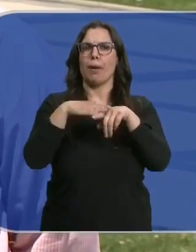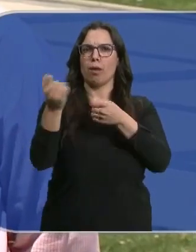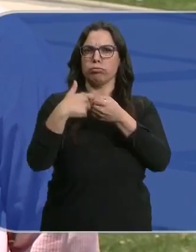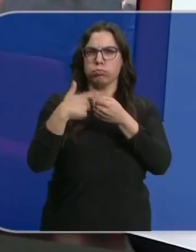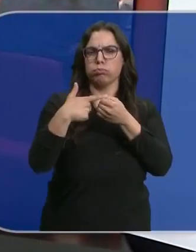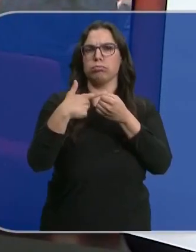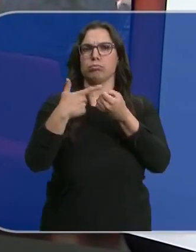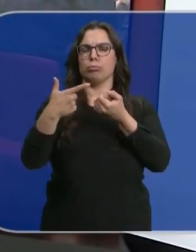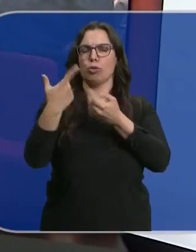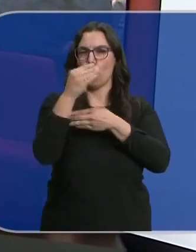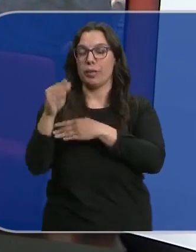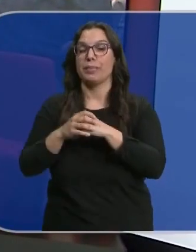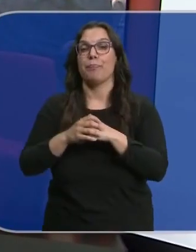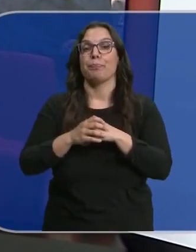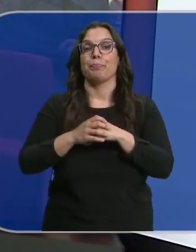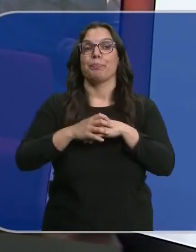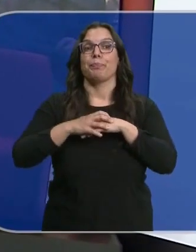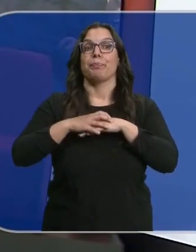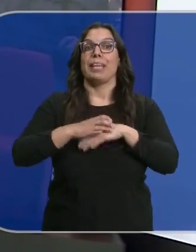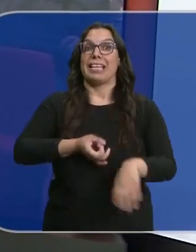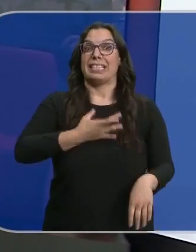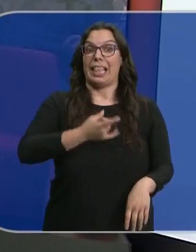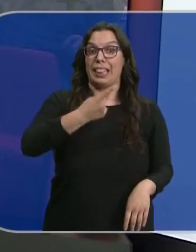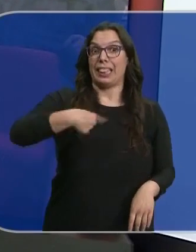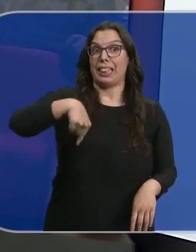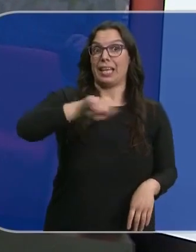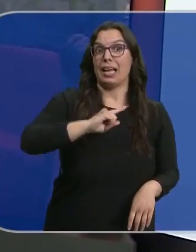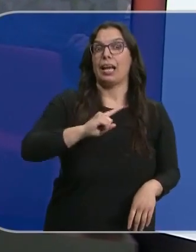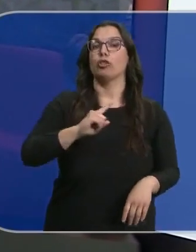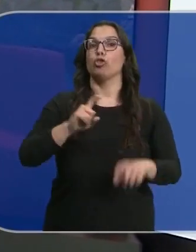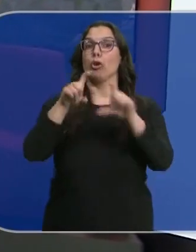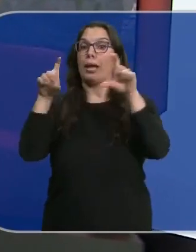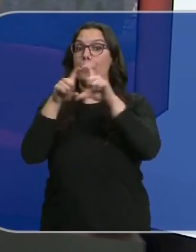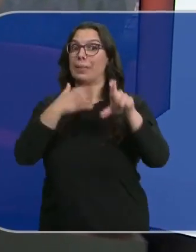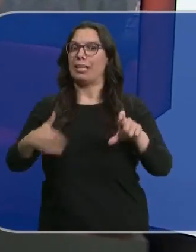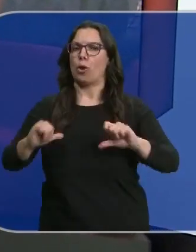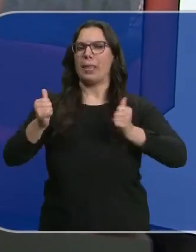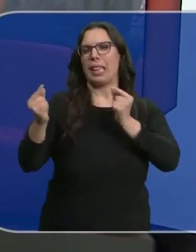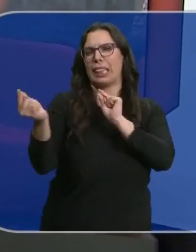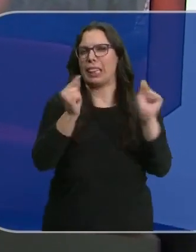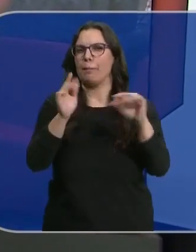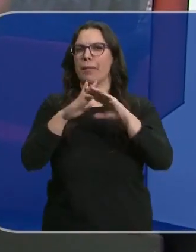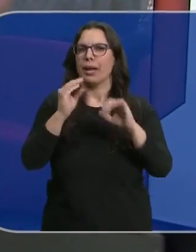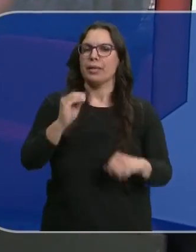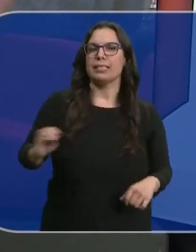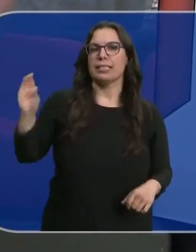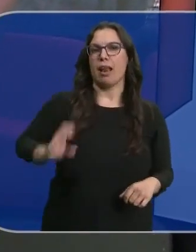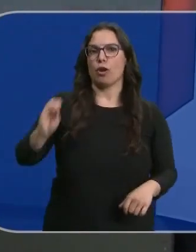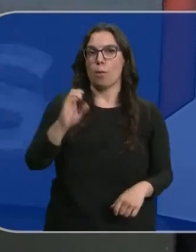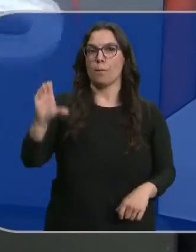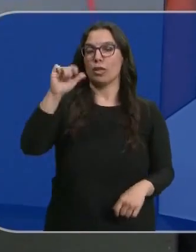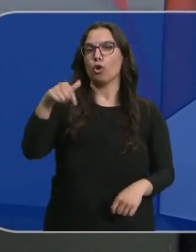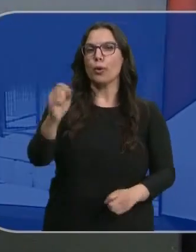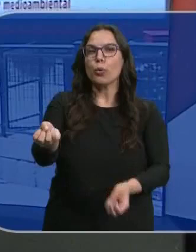jóvenes. Y los agentes sociales que empiezan a dar los últimos retoques al acuerdo para la subida de salarios. Hoy tenemos noticias que nos llegan desde